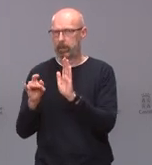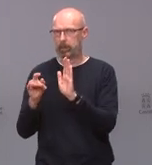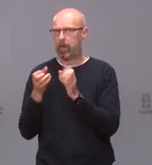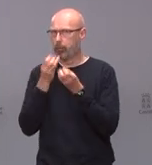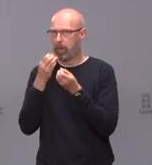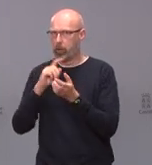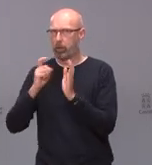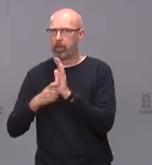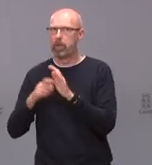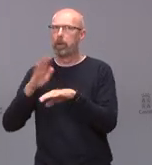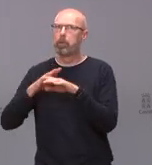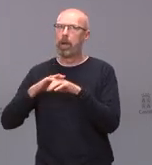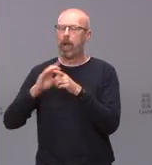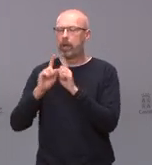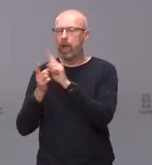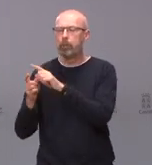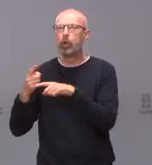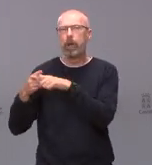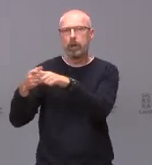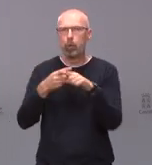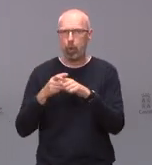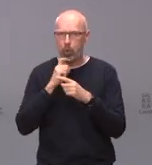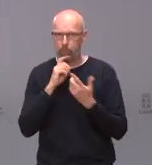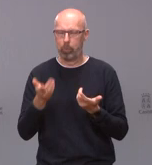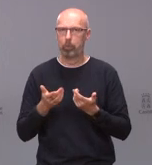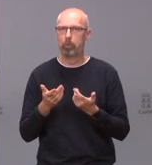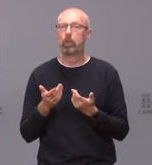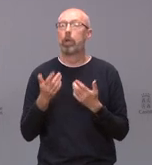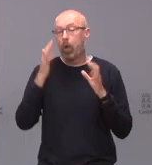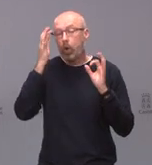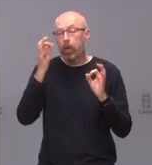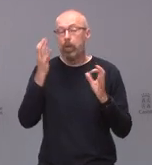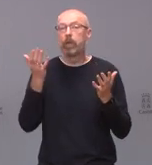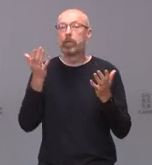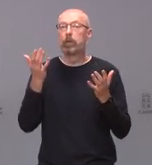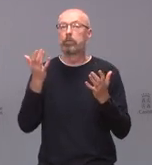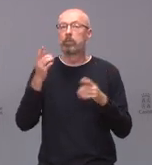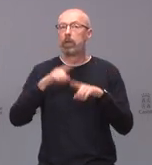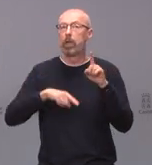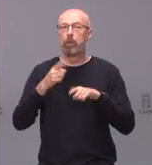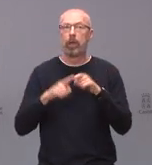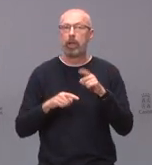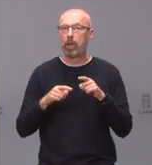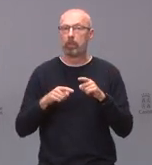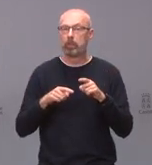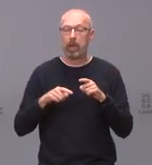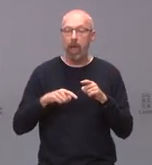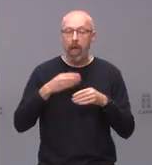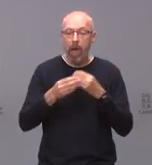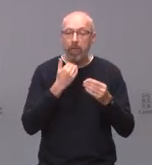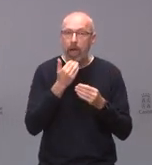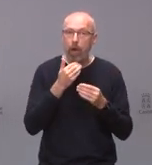de las zonificaciones y la distribución lógicamente cualquier tipo de actuación en un determinado territorio es